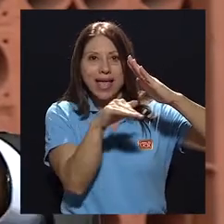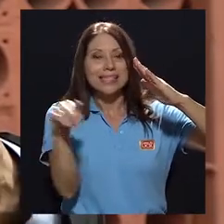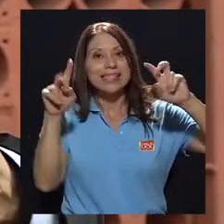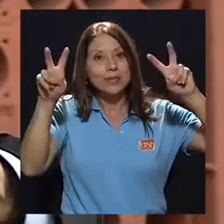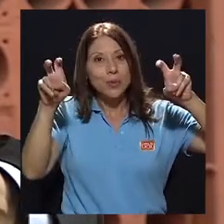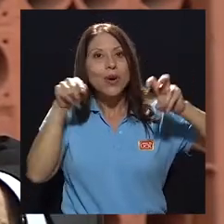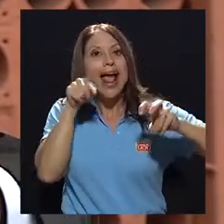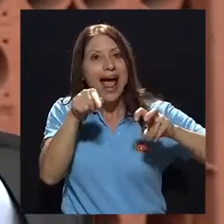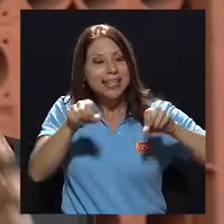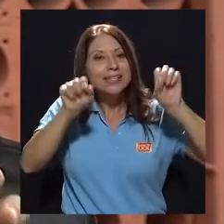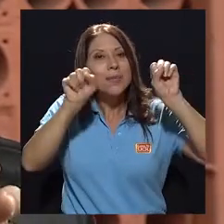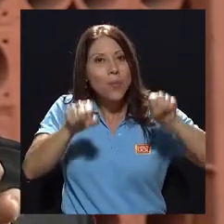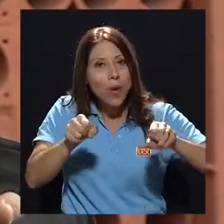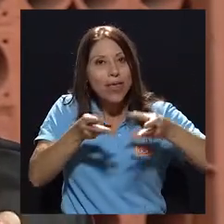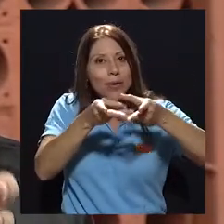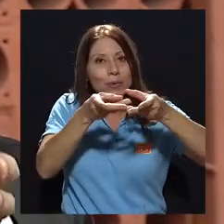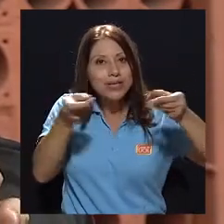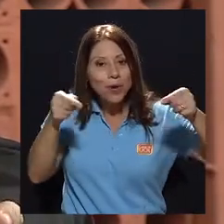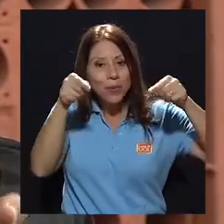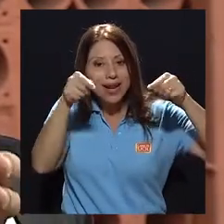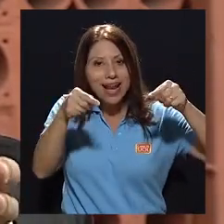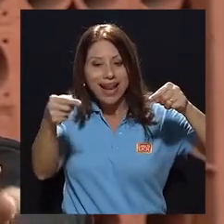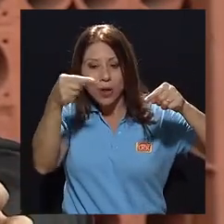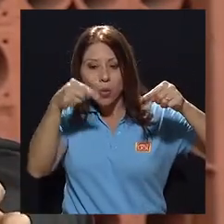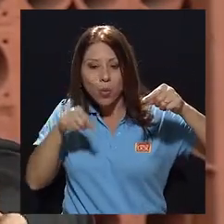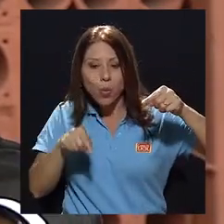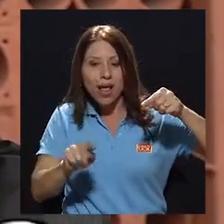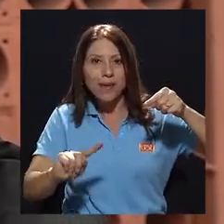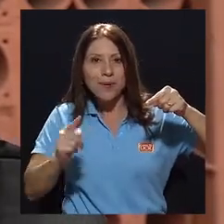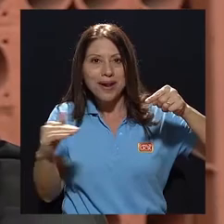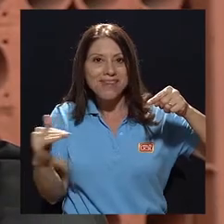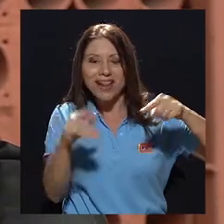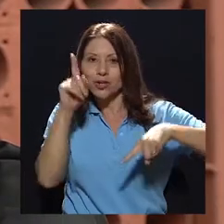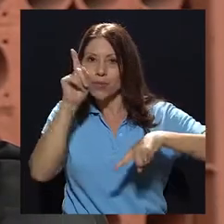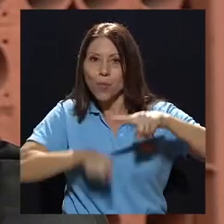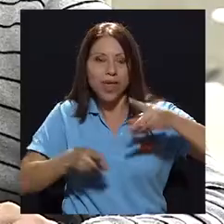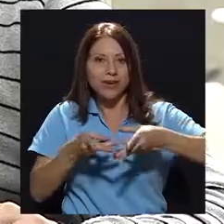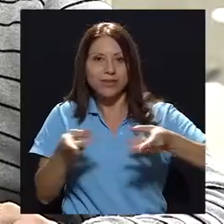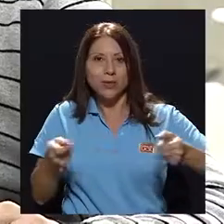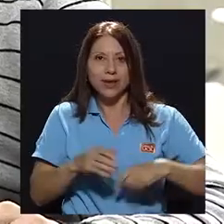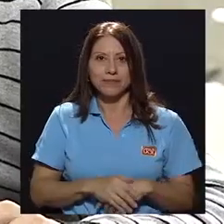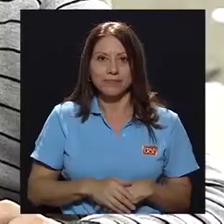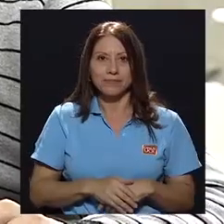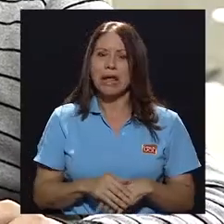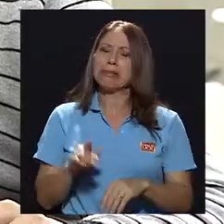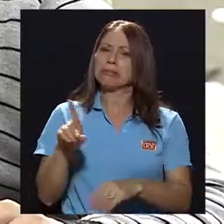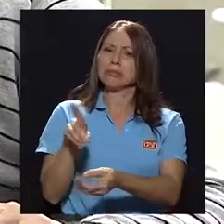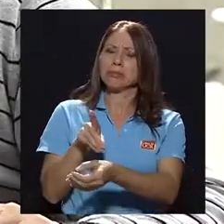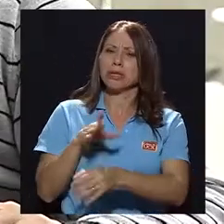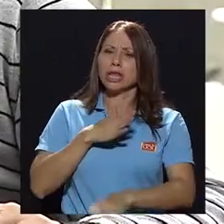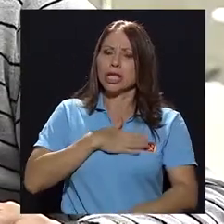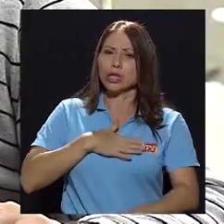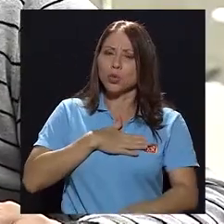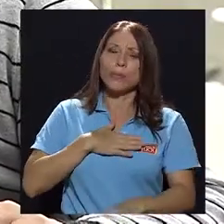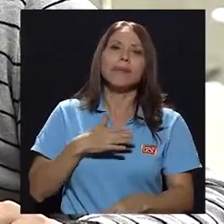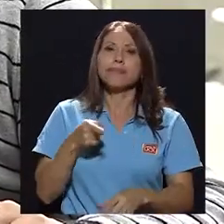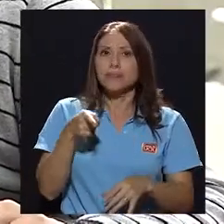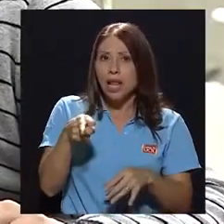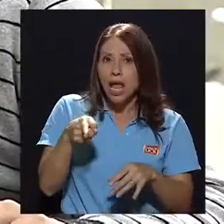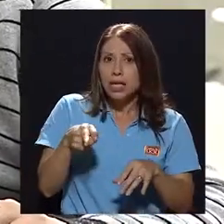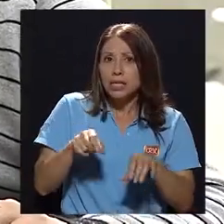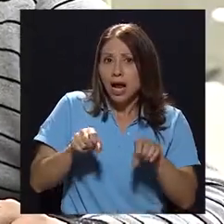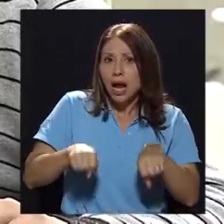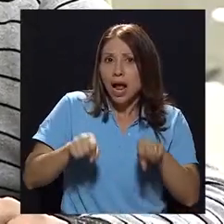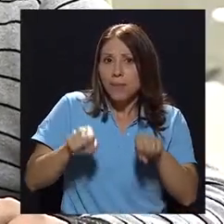el problema que no se puede resolver, valga la redundancia, en el primer nivel. Doctor, disculpe, y se puede, digamos, ¿tiene esa